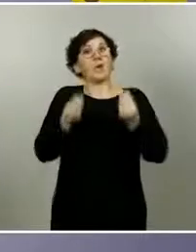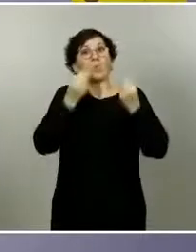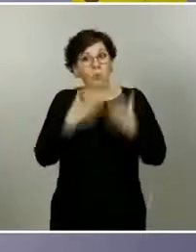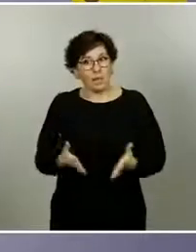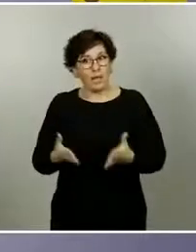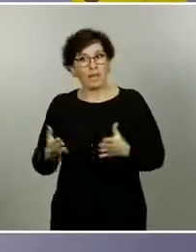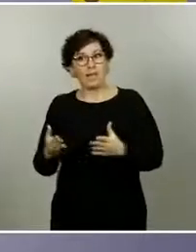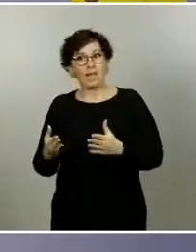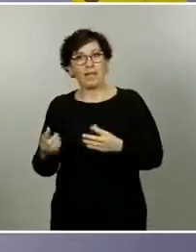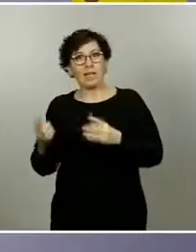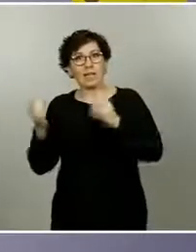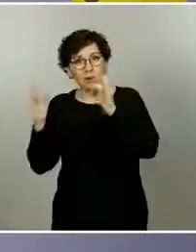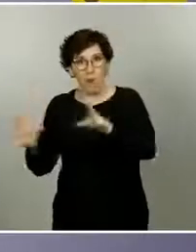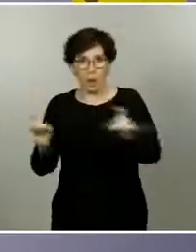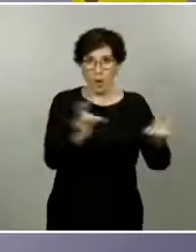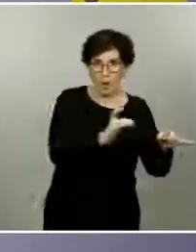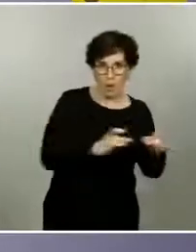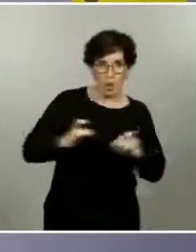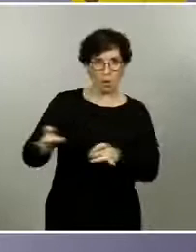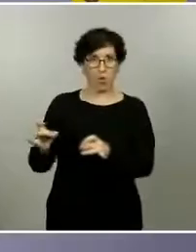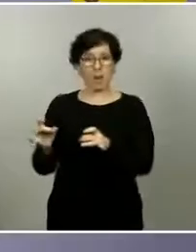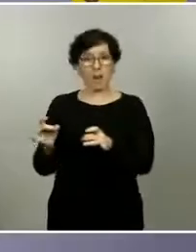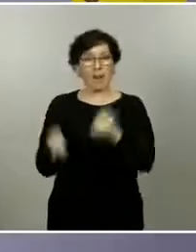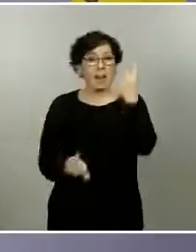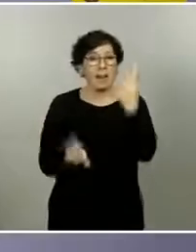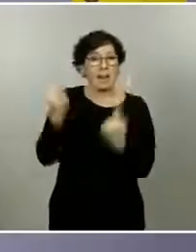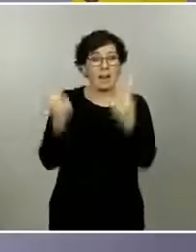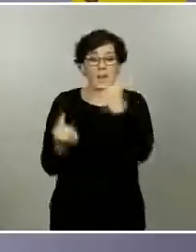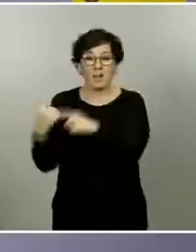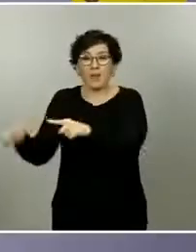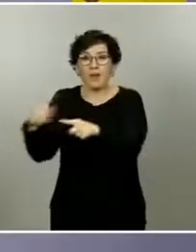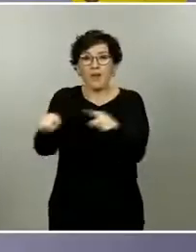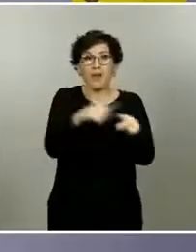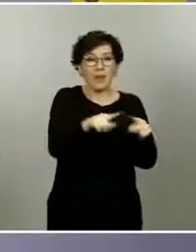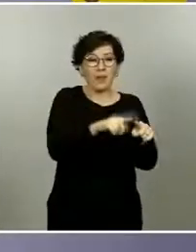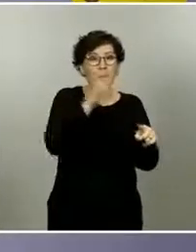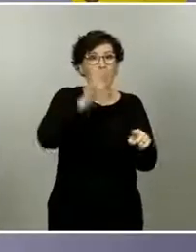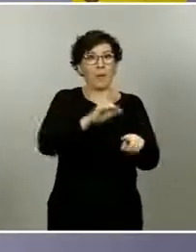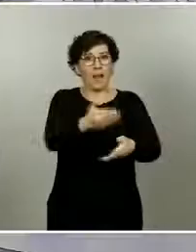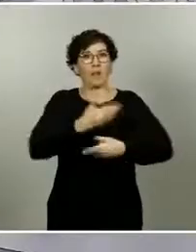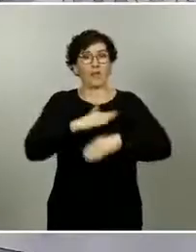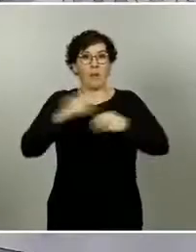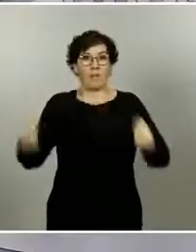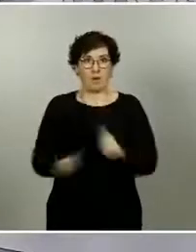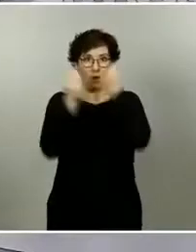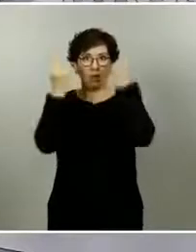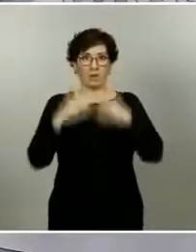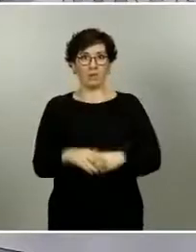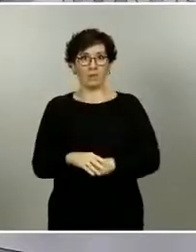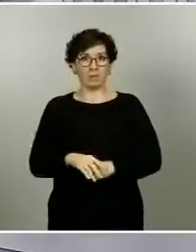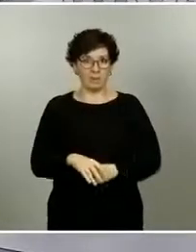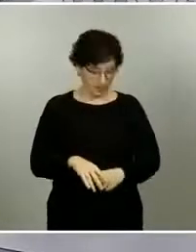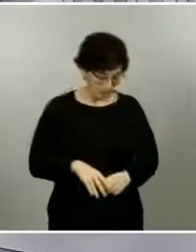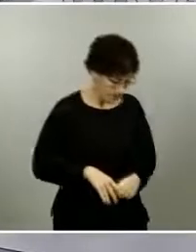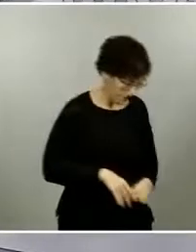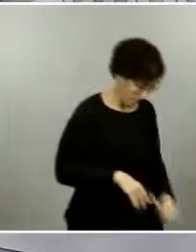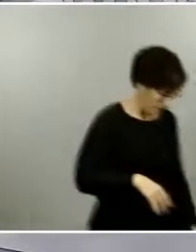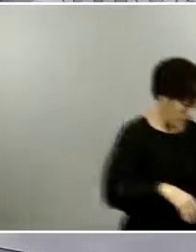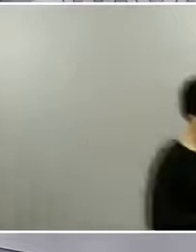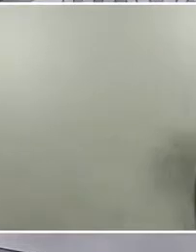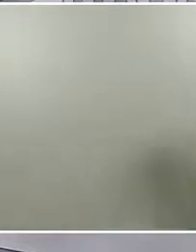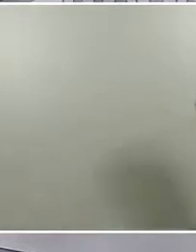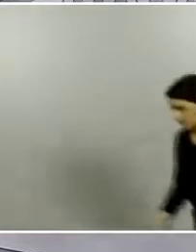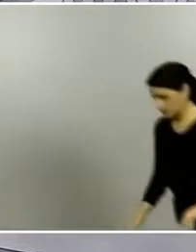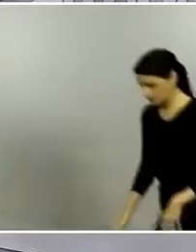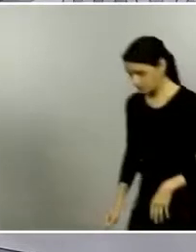iguales también queremos ver esas pequeñas diferencias que pueden ayudar a mejorar en todos los territorios ¿Sirve esa respuesta